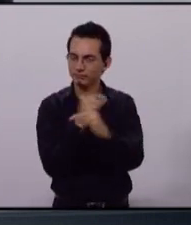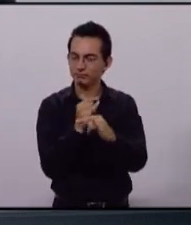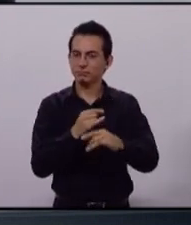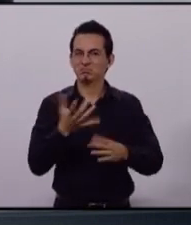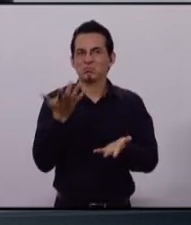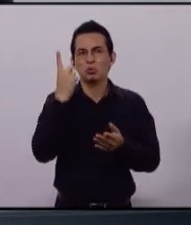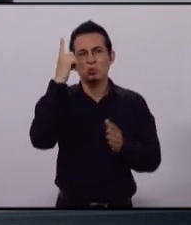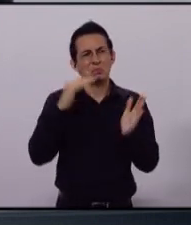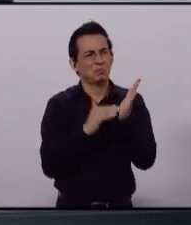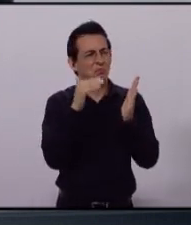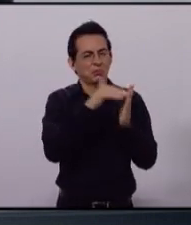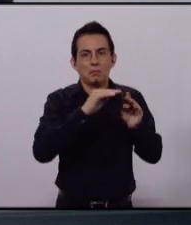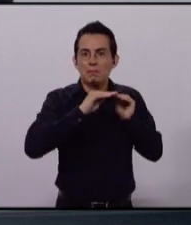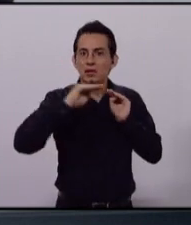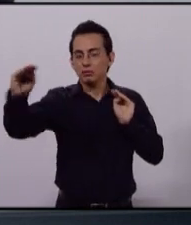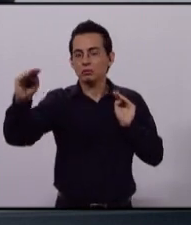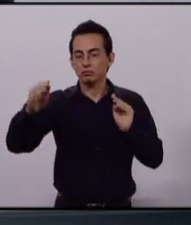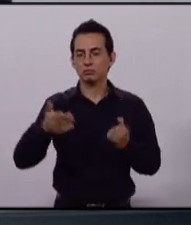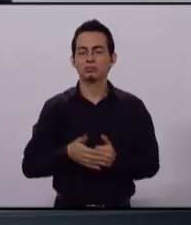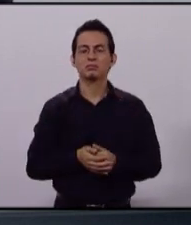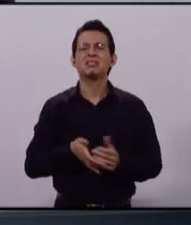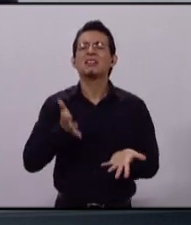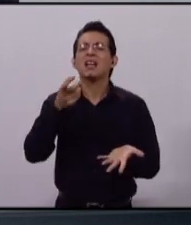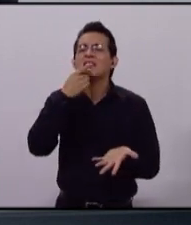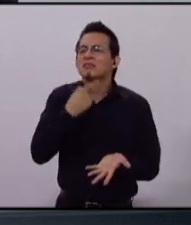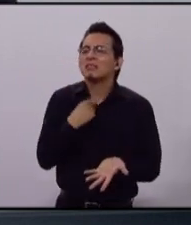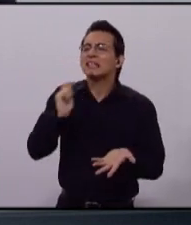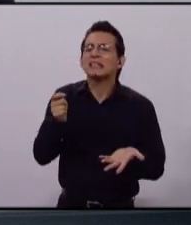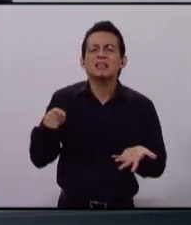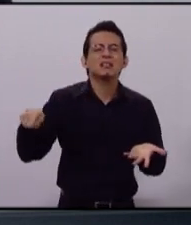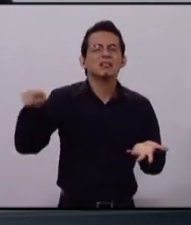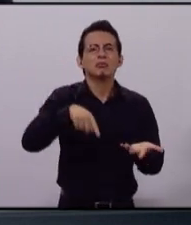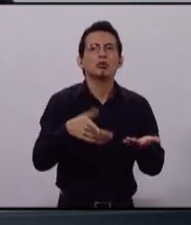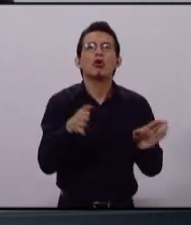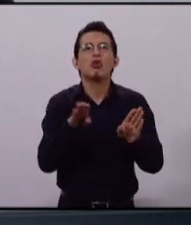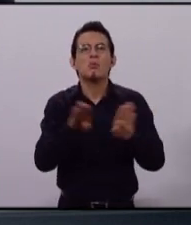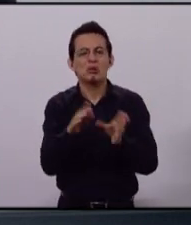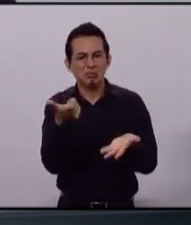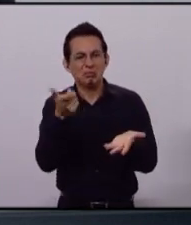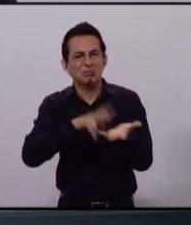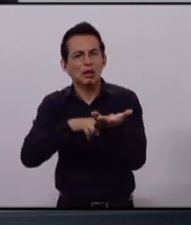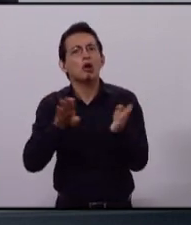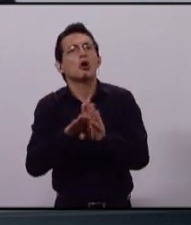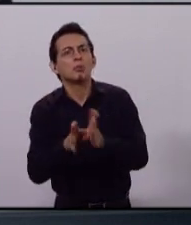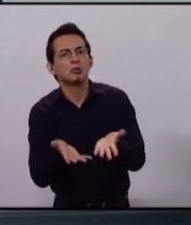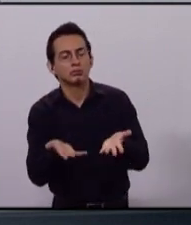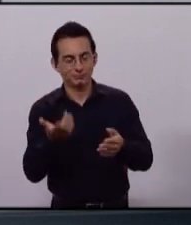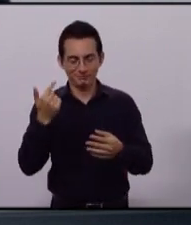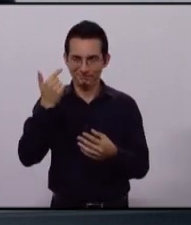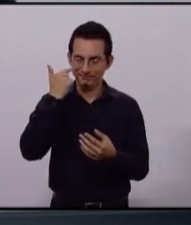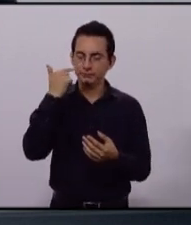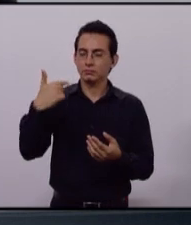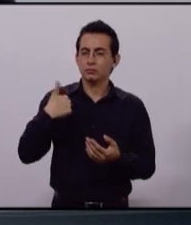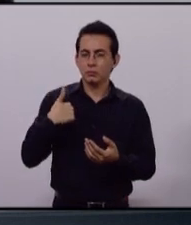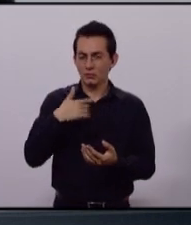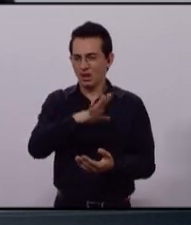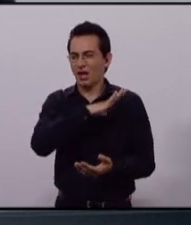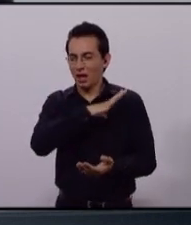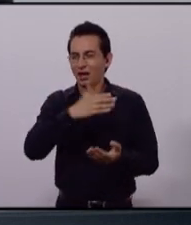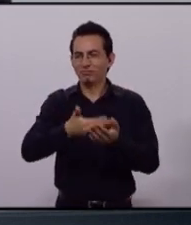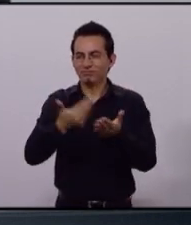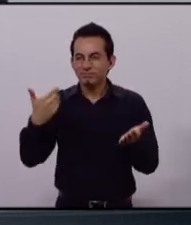¿Quién me dice con qué lo vamos a hacer? Pues precisamente tenemos un